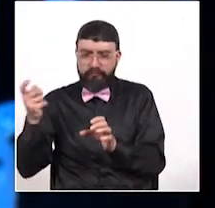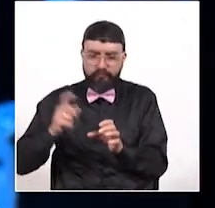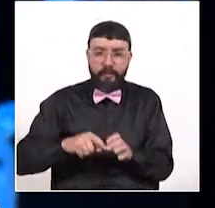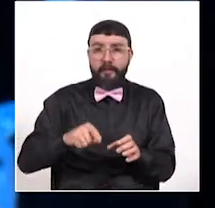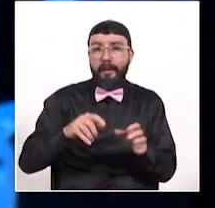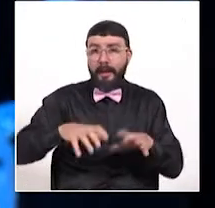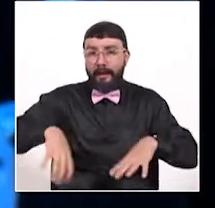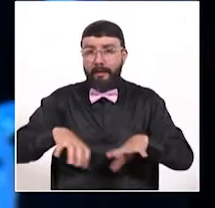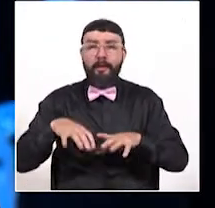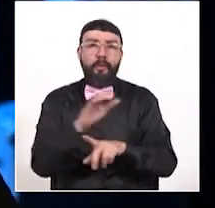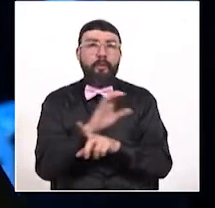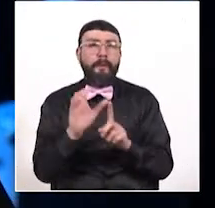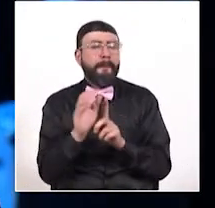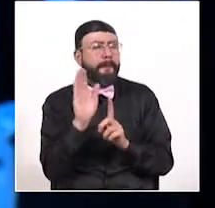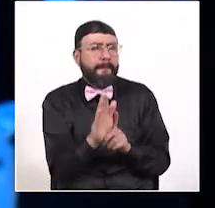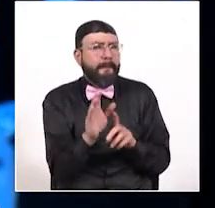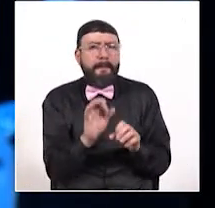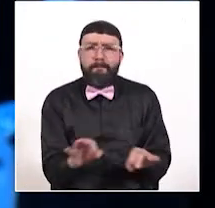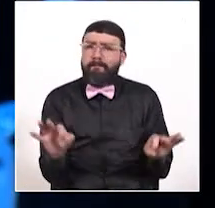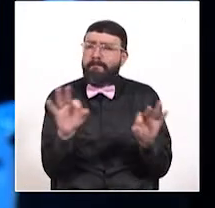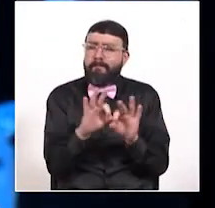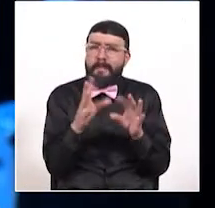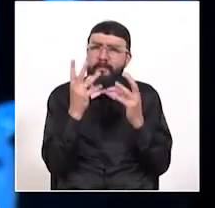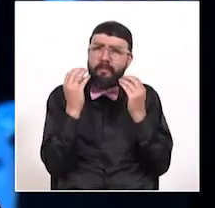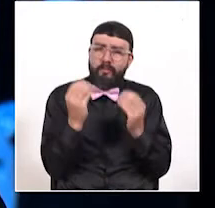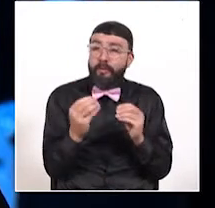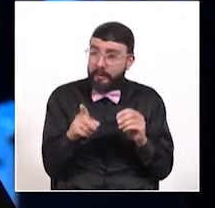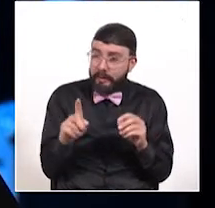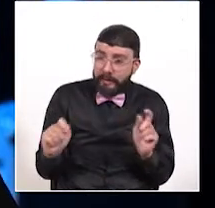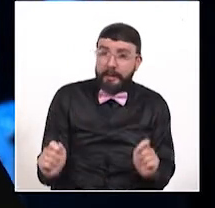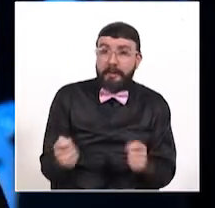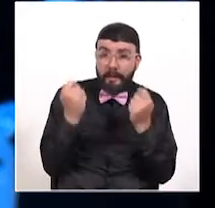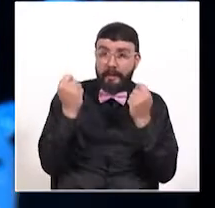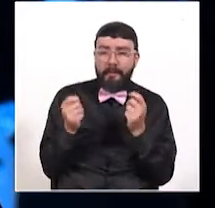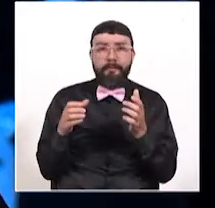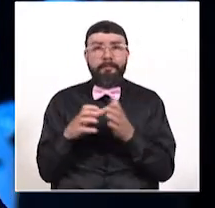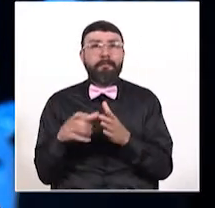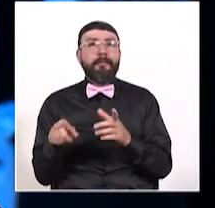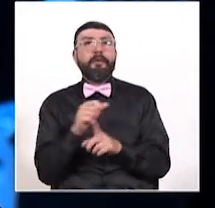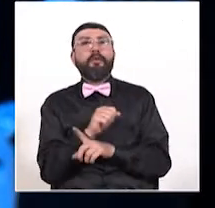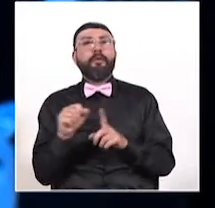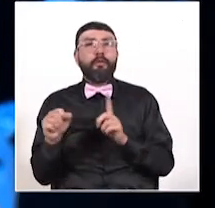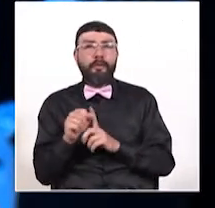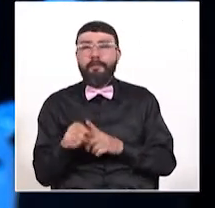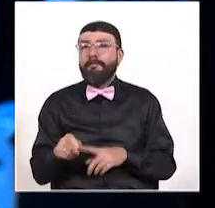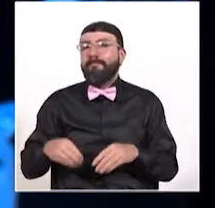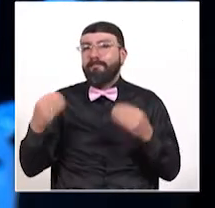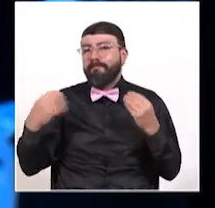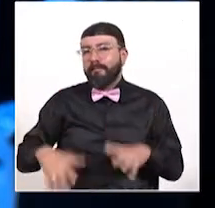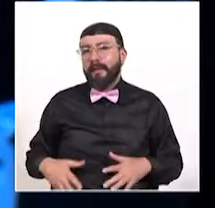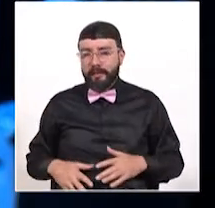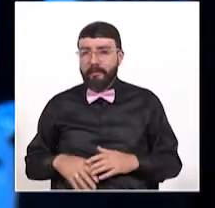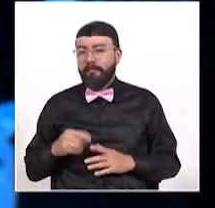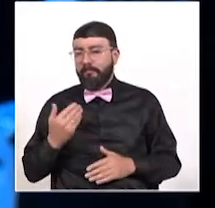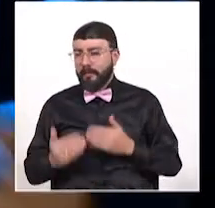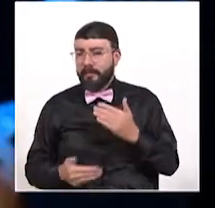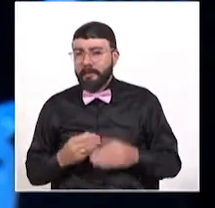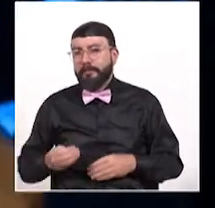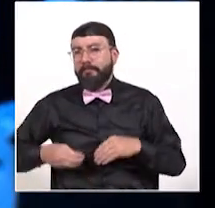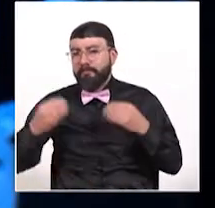culturales que son sumamente importantes para recuperar el tejido social que se ha perdido y que se está perdiendo.